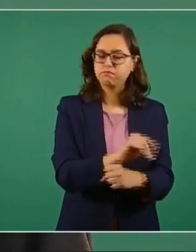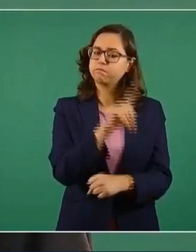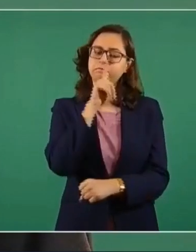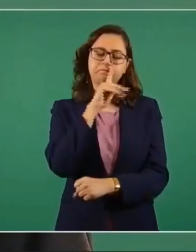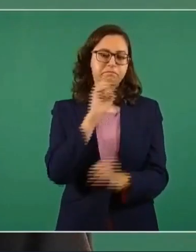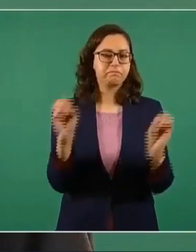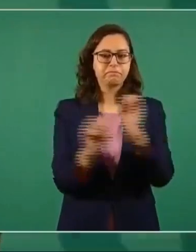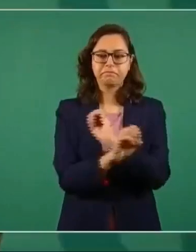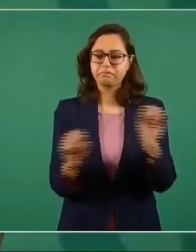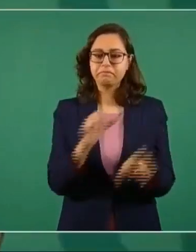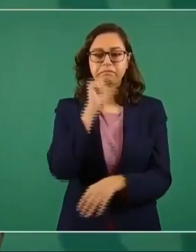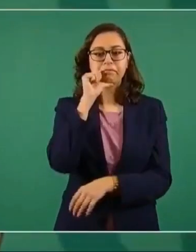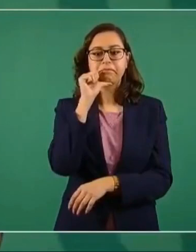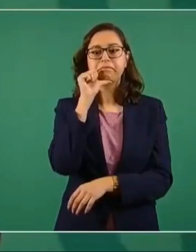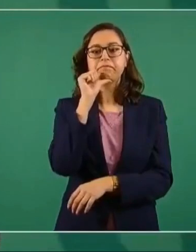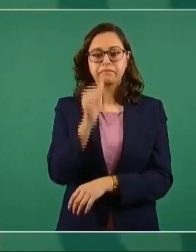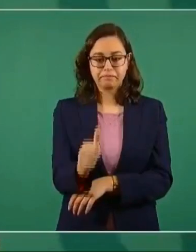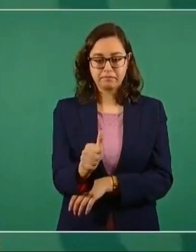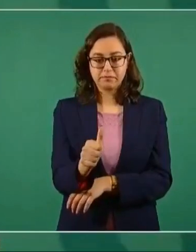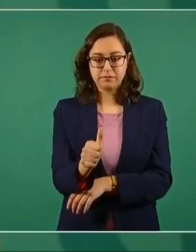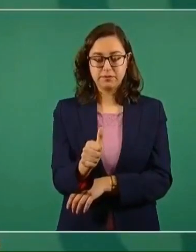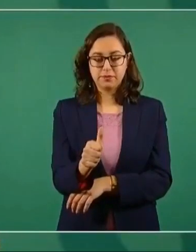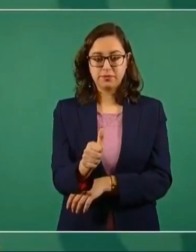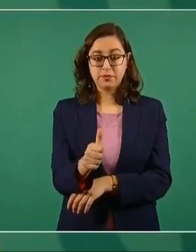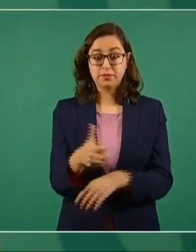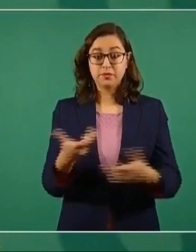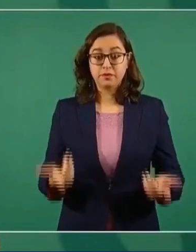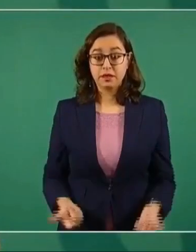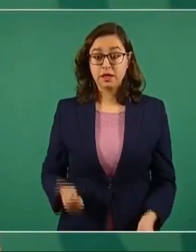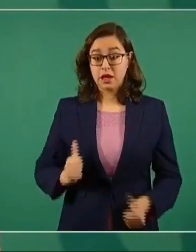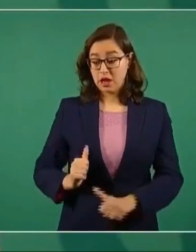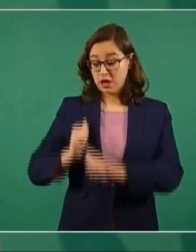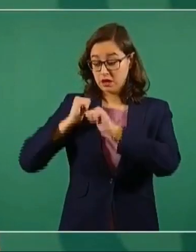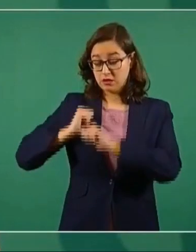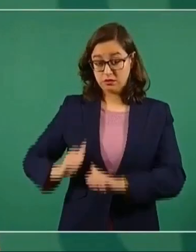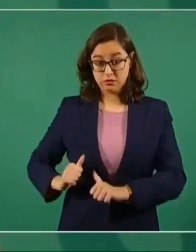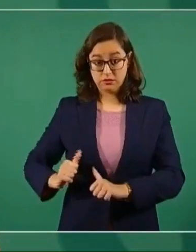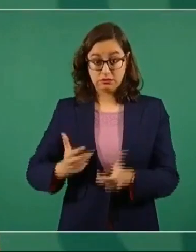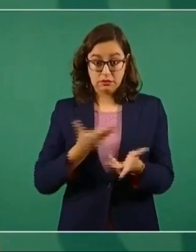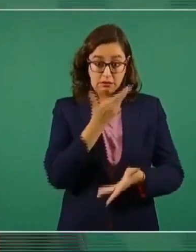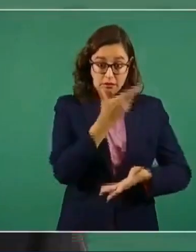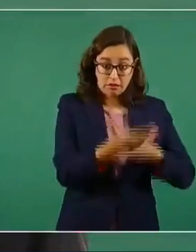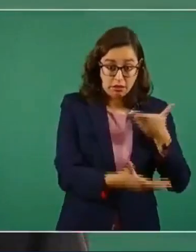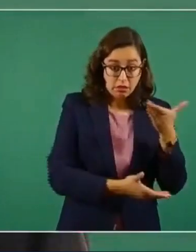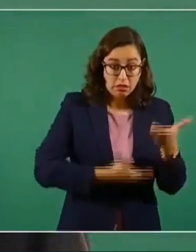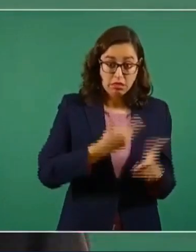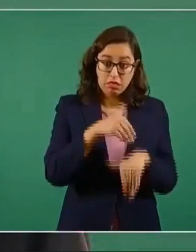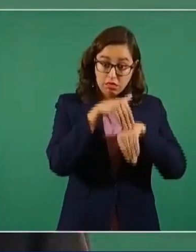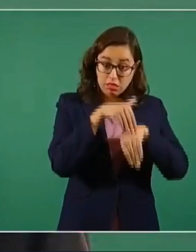Ya la autoridad no está al servicio de las mafias.